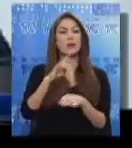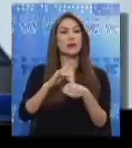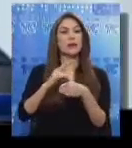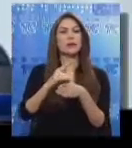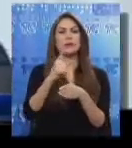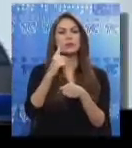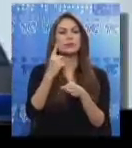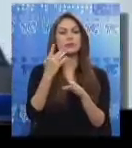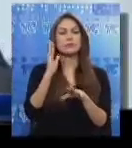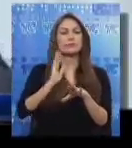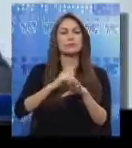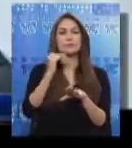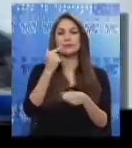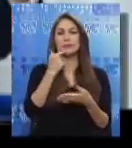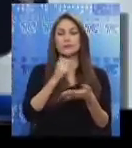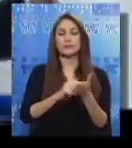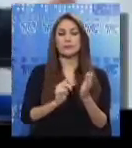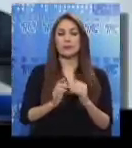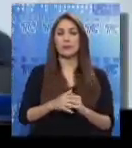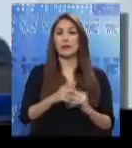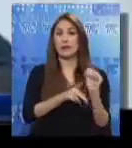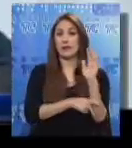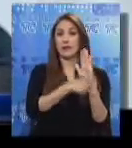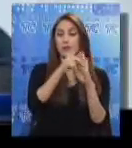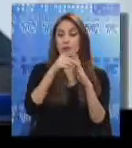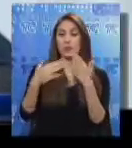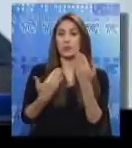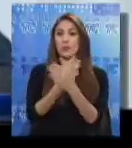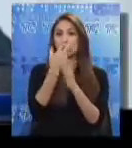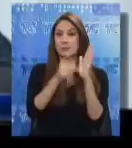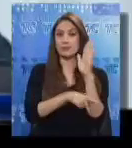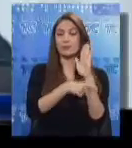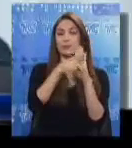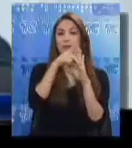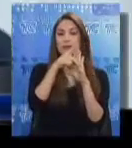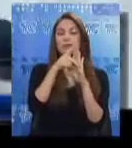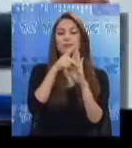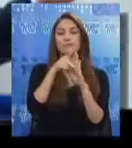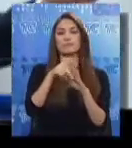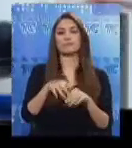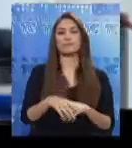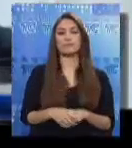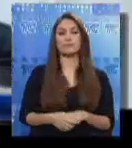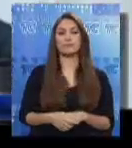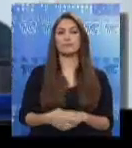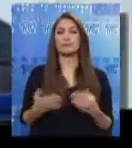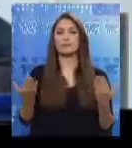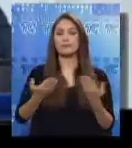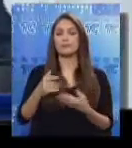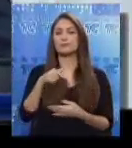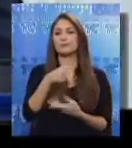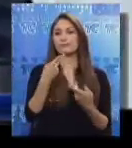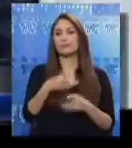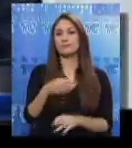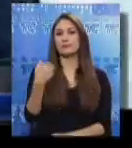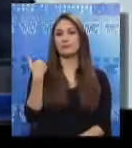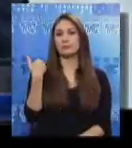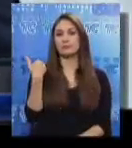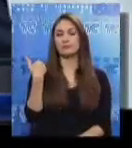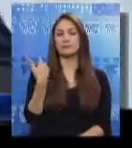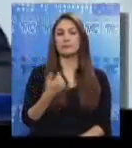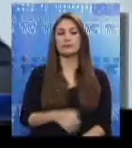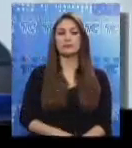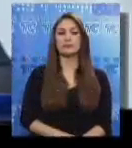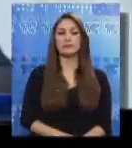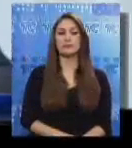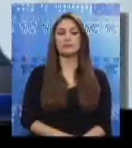esta producción petrolera y la nueva producción petrolera incrementada, en donde se incluye también ya